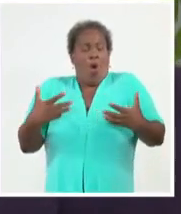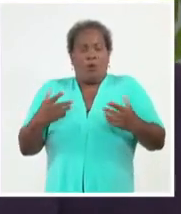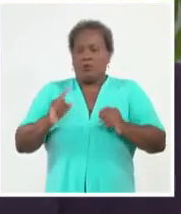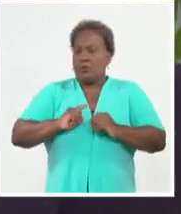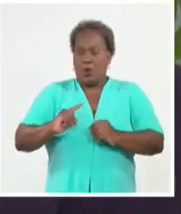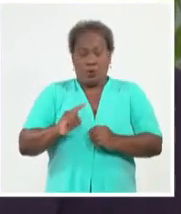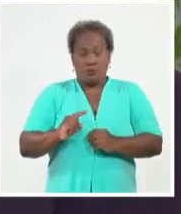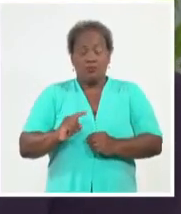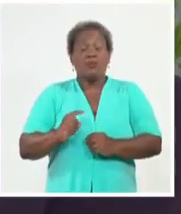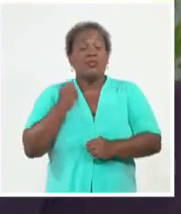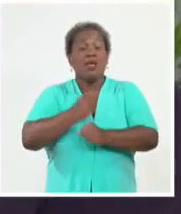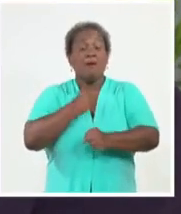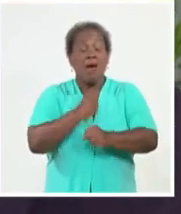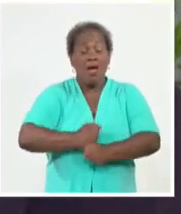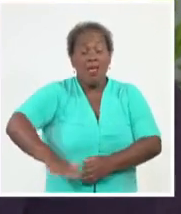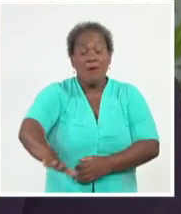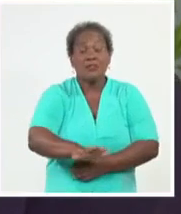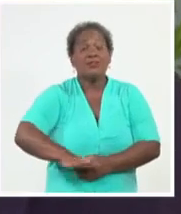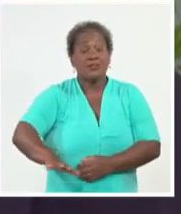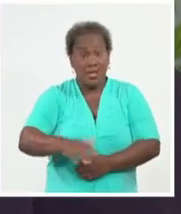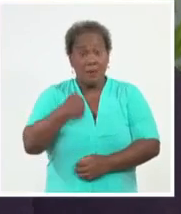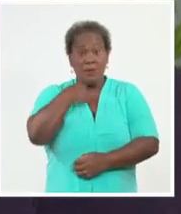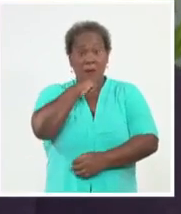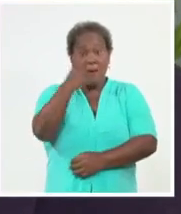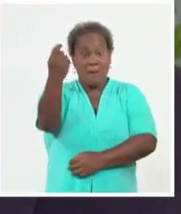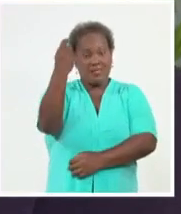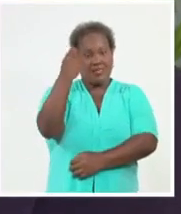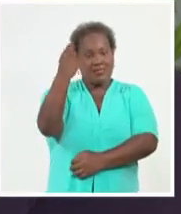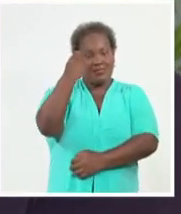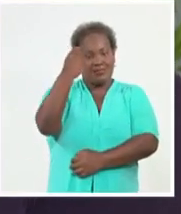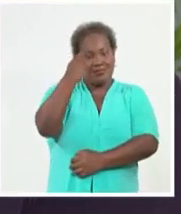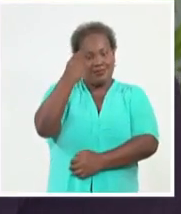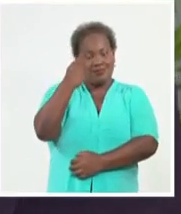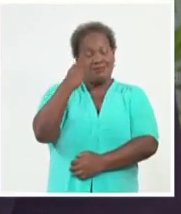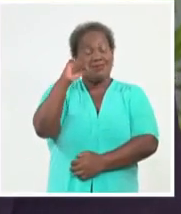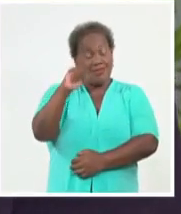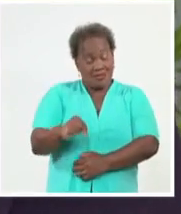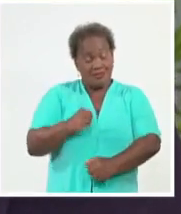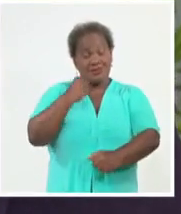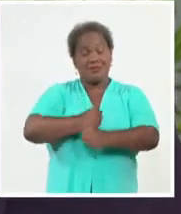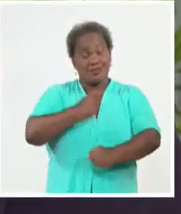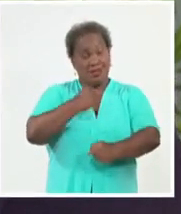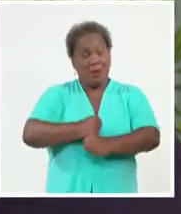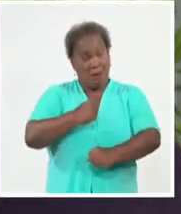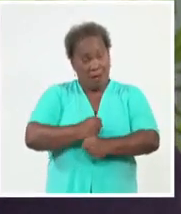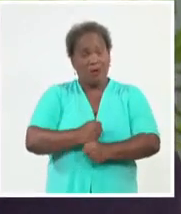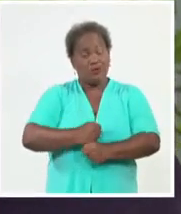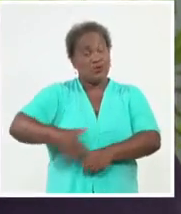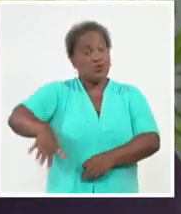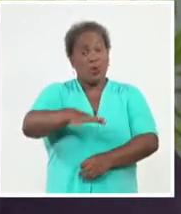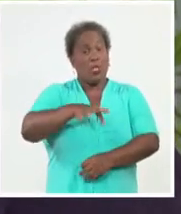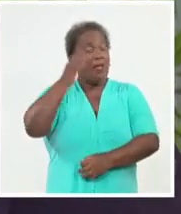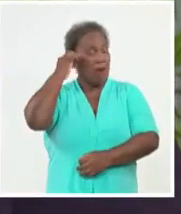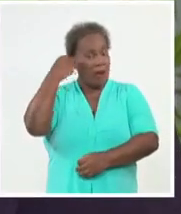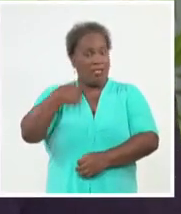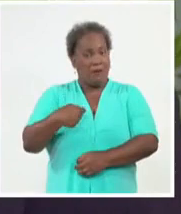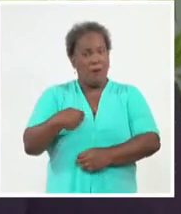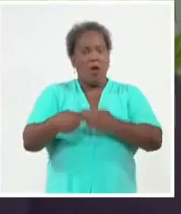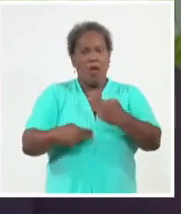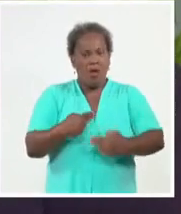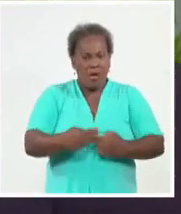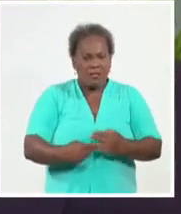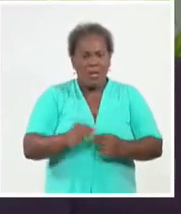base podemos hacer grandes cosas. Y yo pienso que ese es el trabajo que todos debemos hacer. Hacer un poquito en cada lugar,